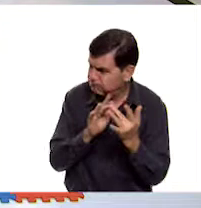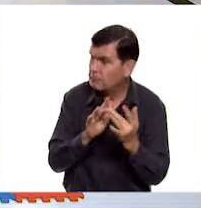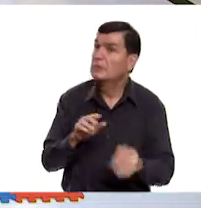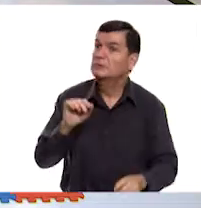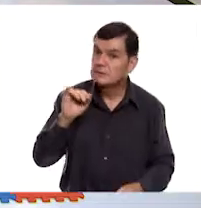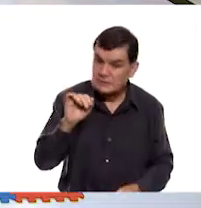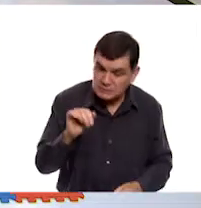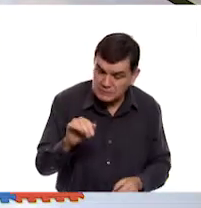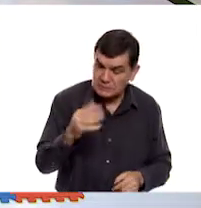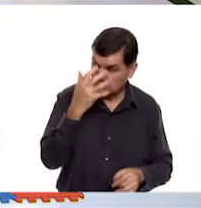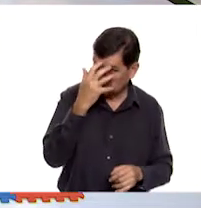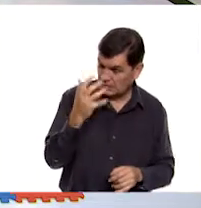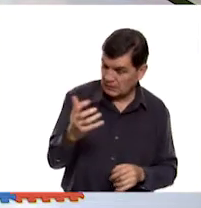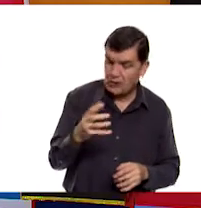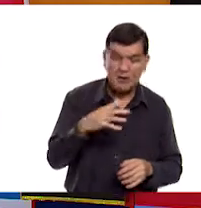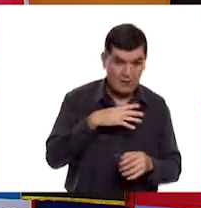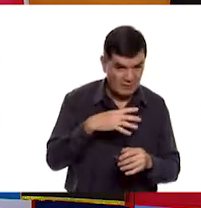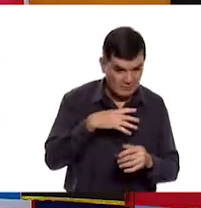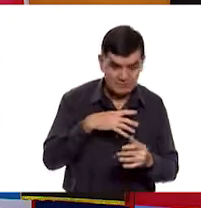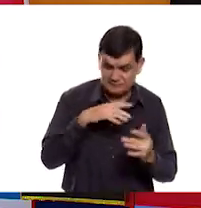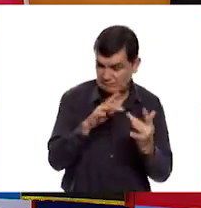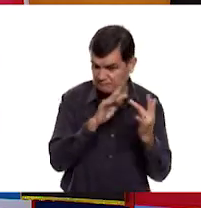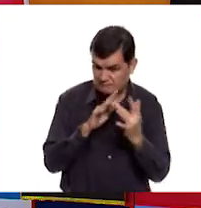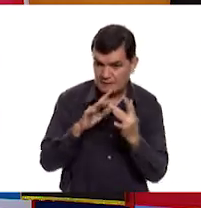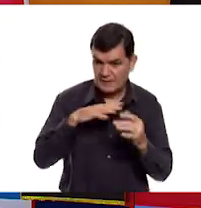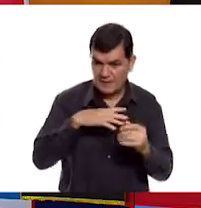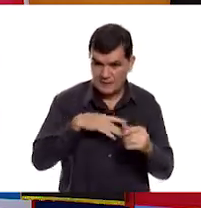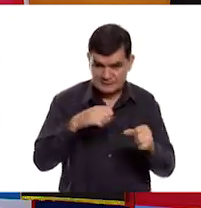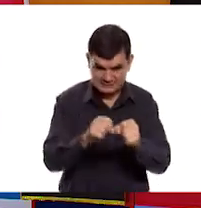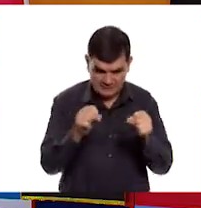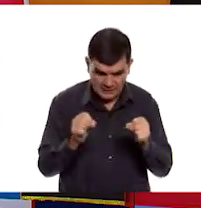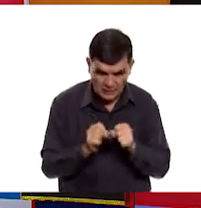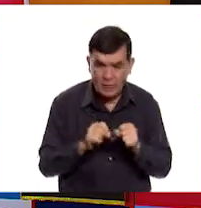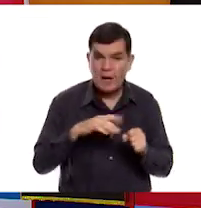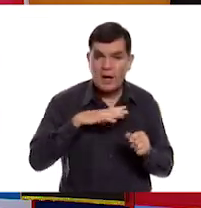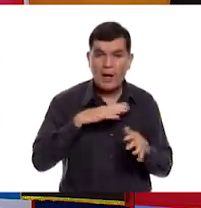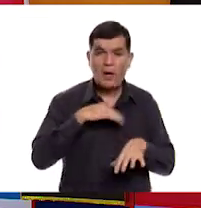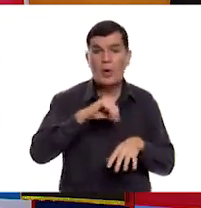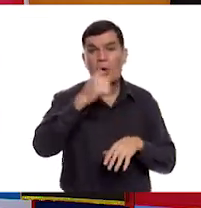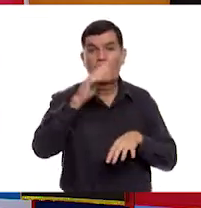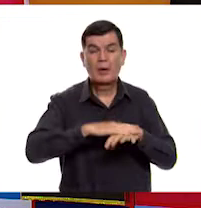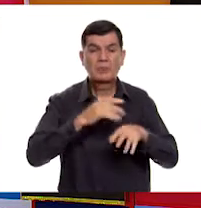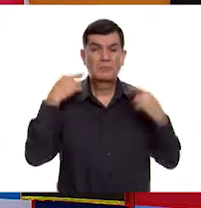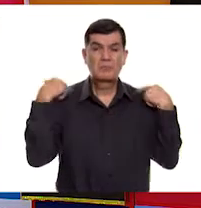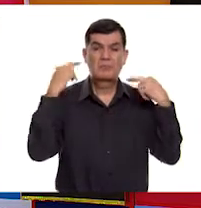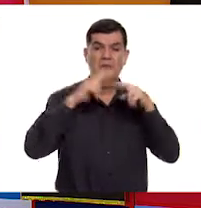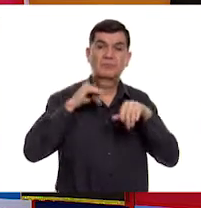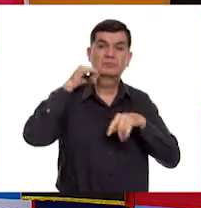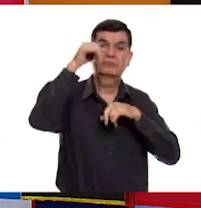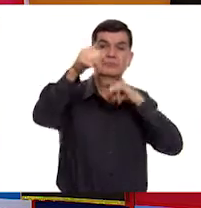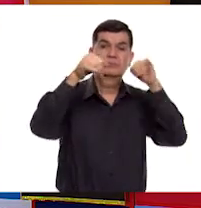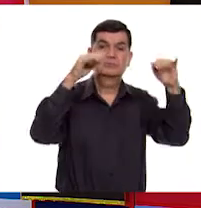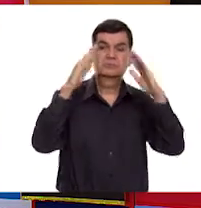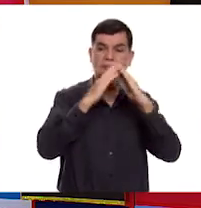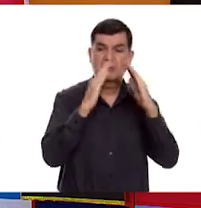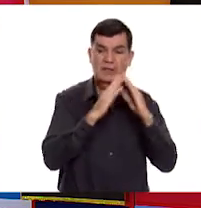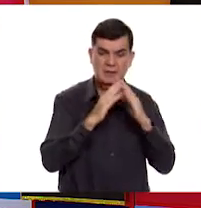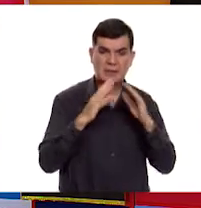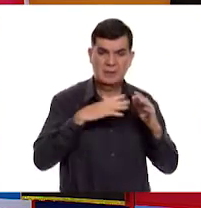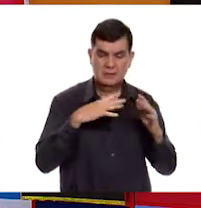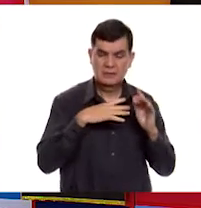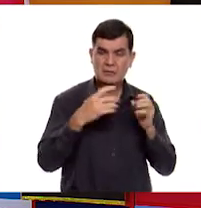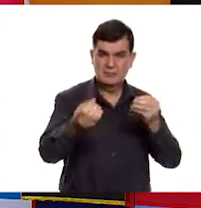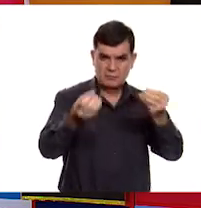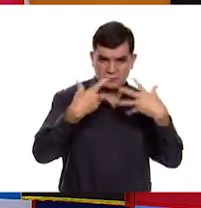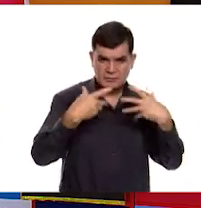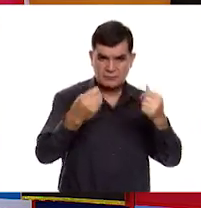algunos stands los tenemos aquí en nuestro salón de clases, pero otros los prepararon los profesores desde sus hogares y nos